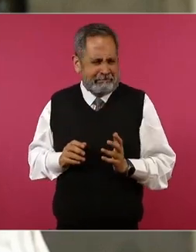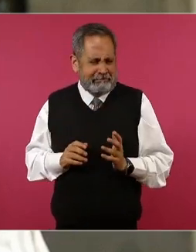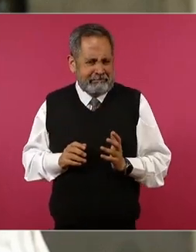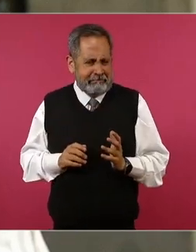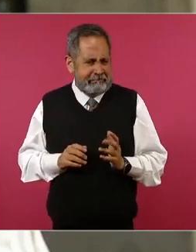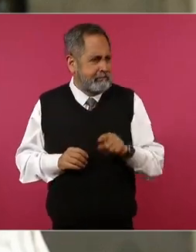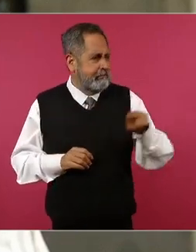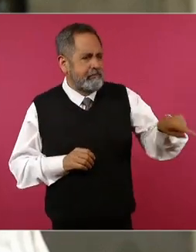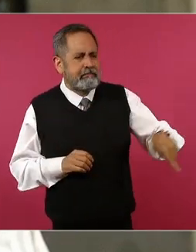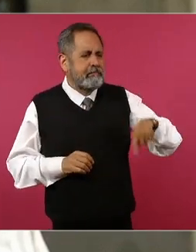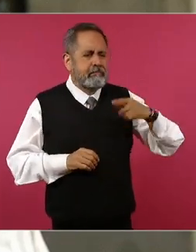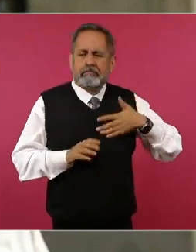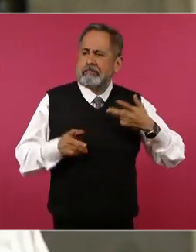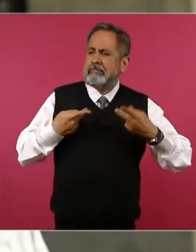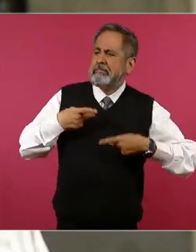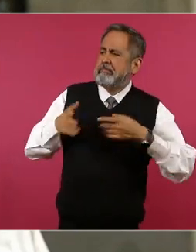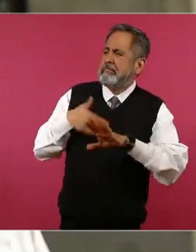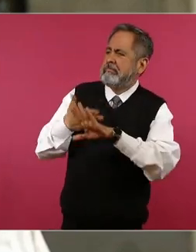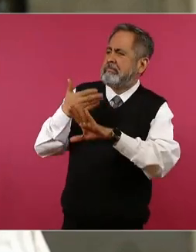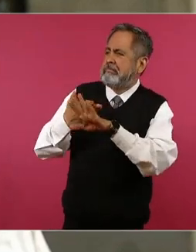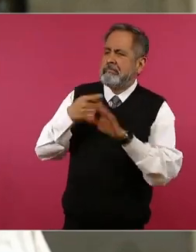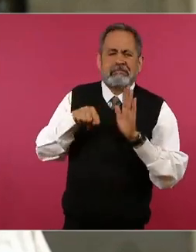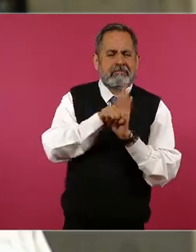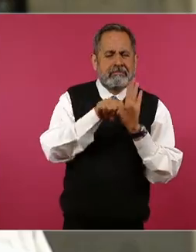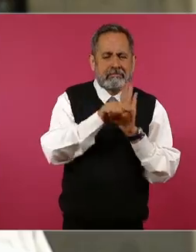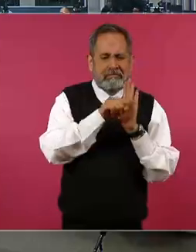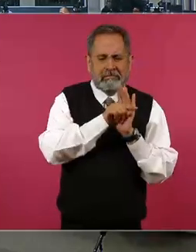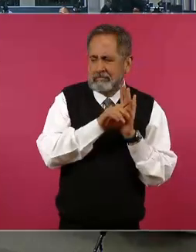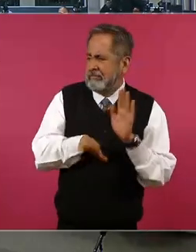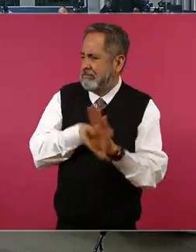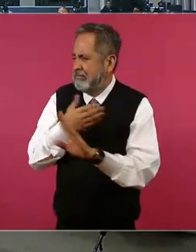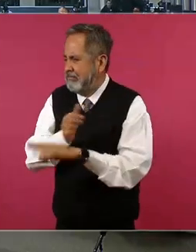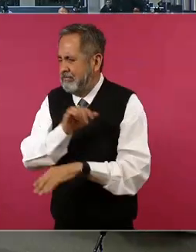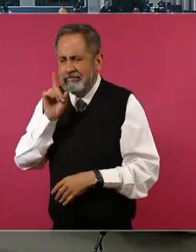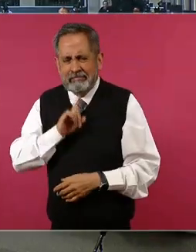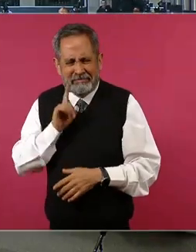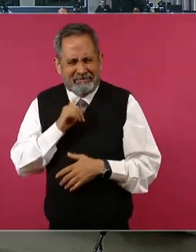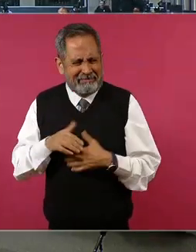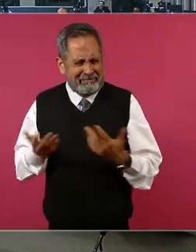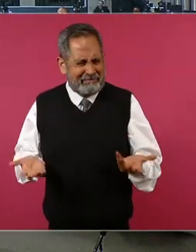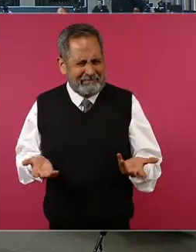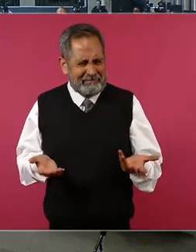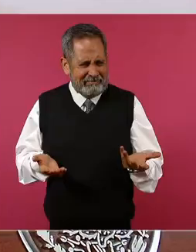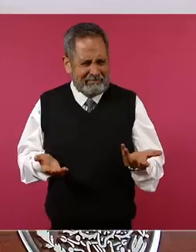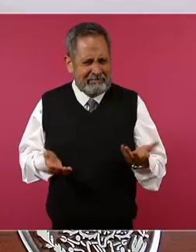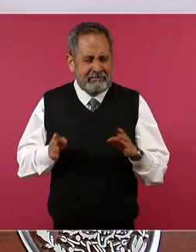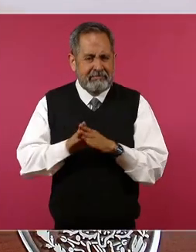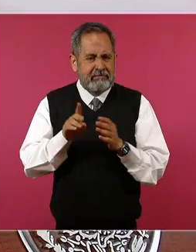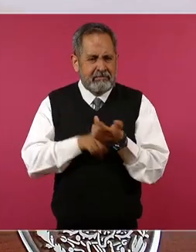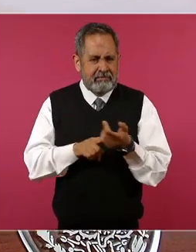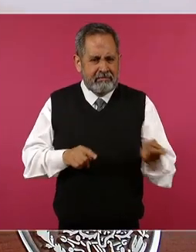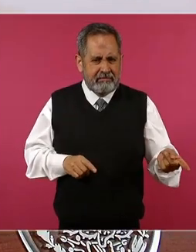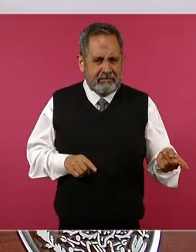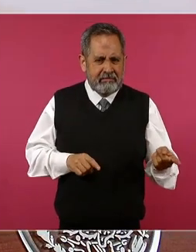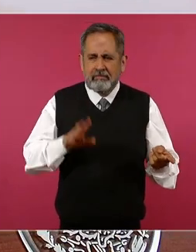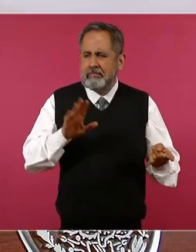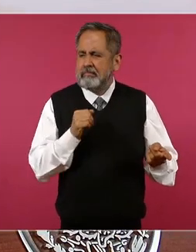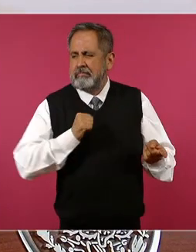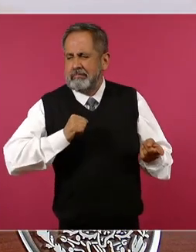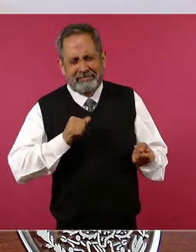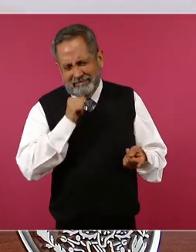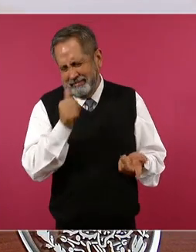avivan esa animadversión contra las mujeres y como si llegaran por otra condición o por otra vía